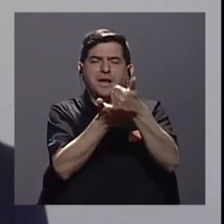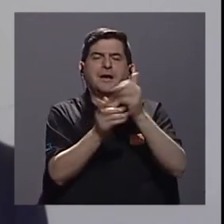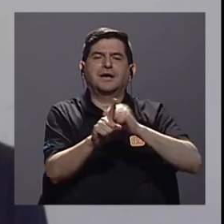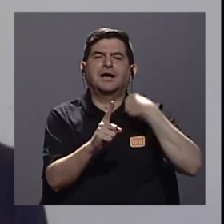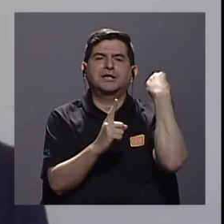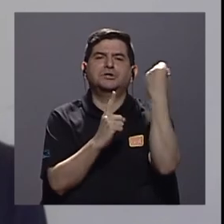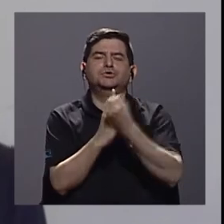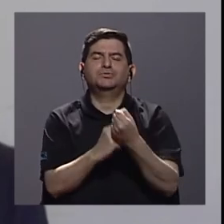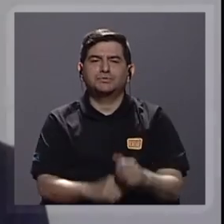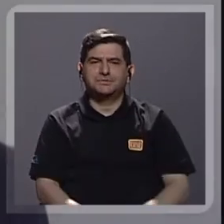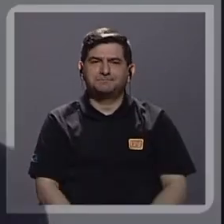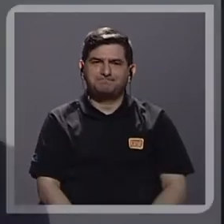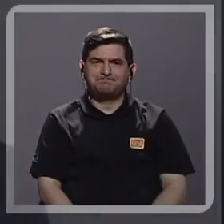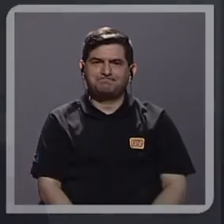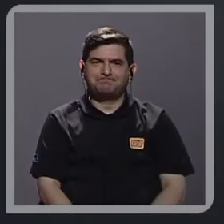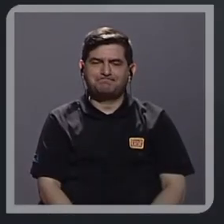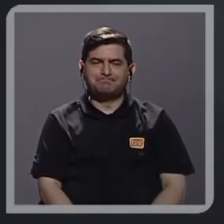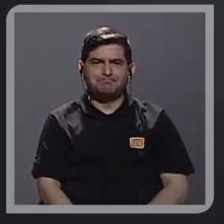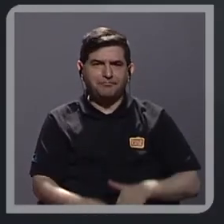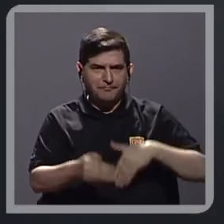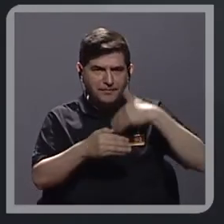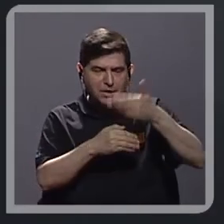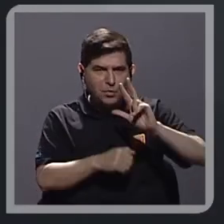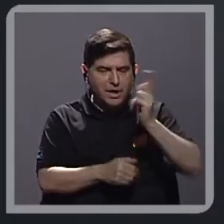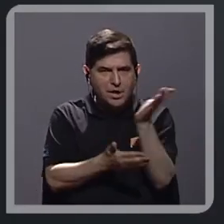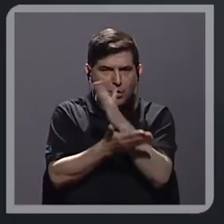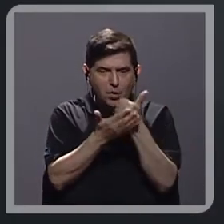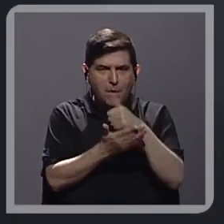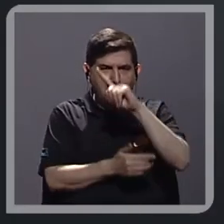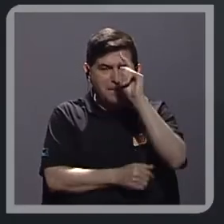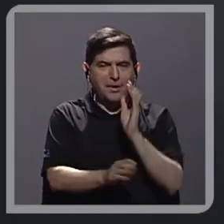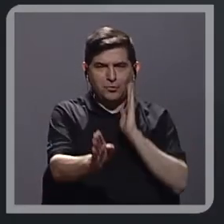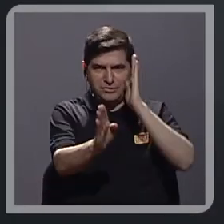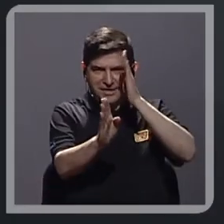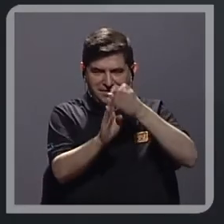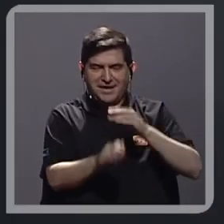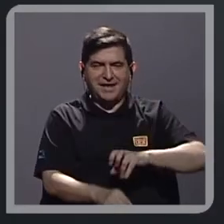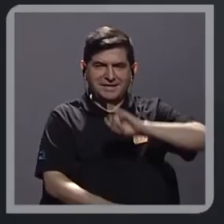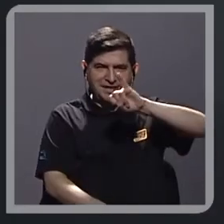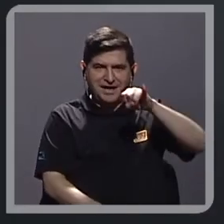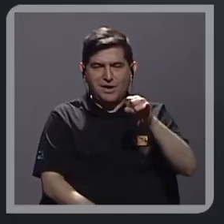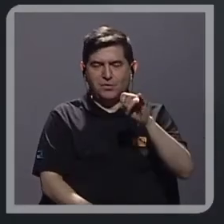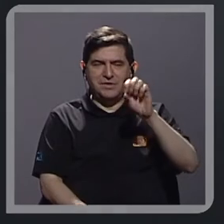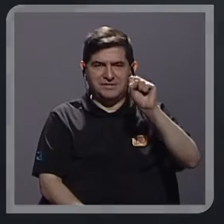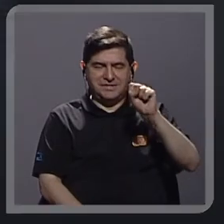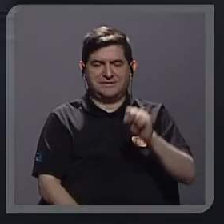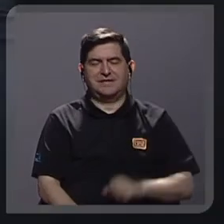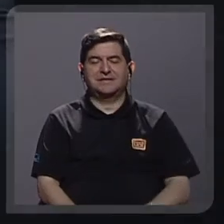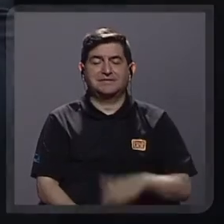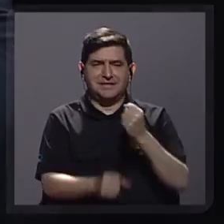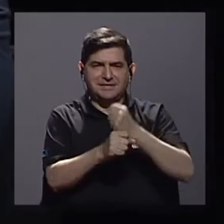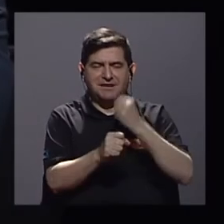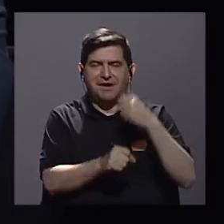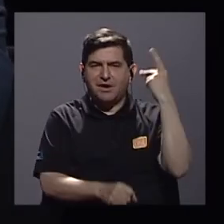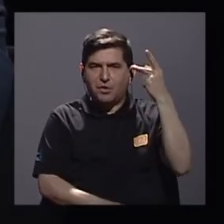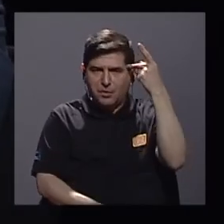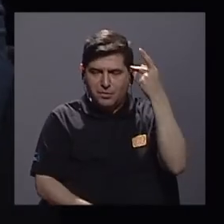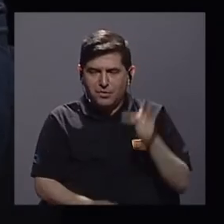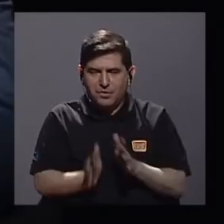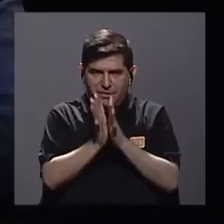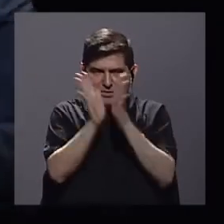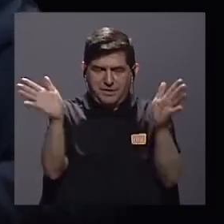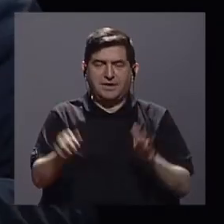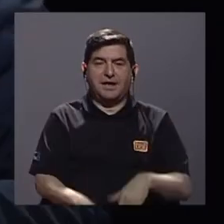situación. Muy bien. Vamos a entrar ahora en ese tercer bloque con una pregunta directa para doña Julissa en torno a esa labor de política pública.